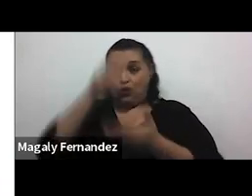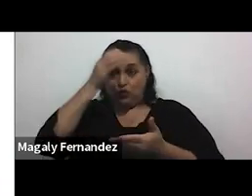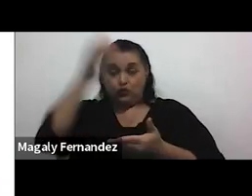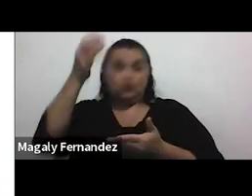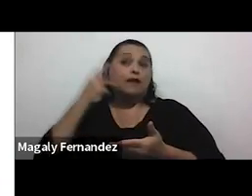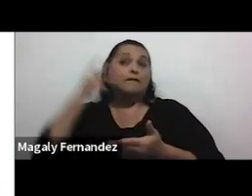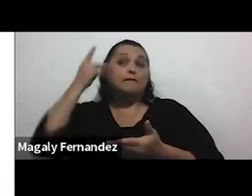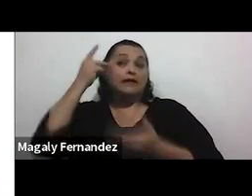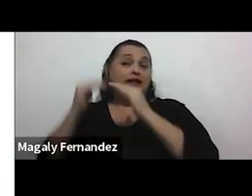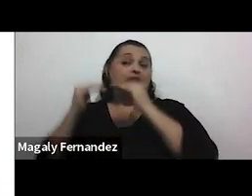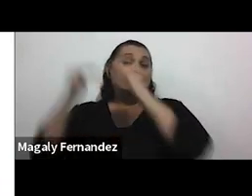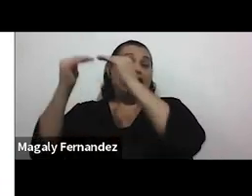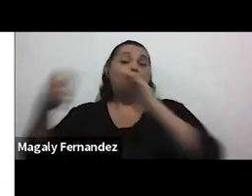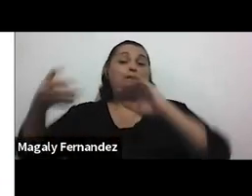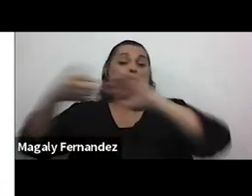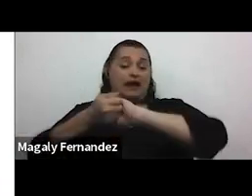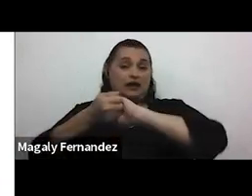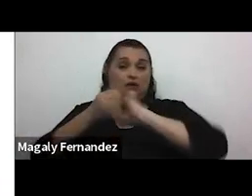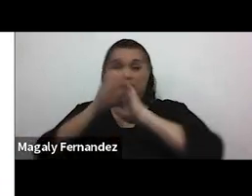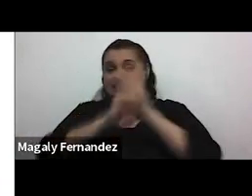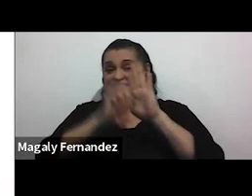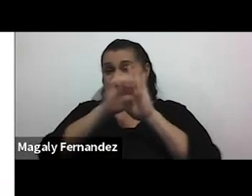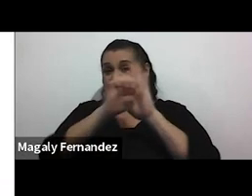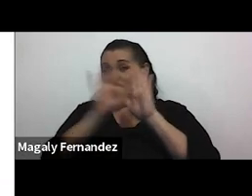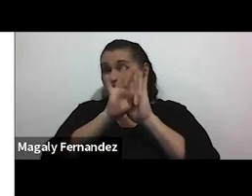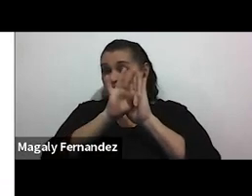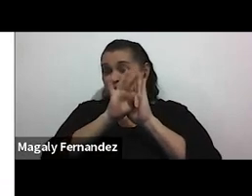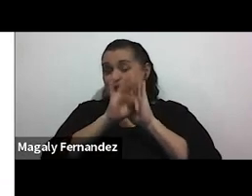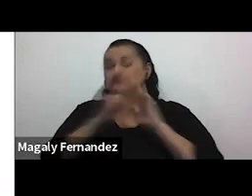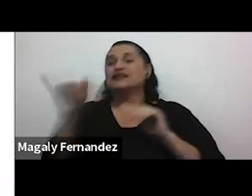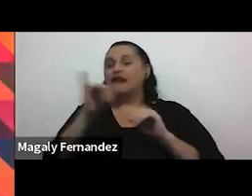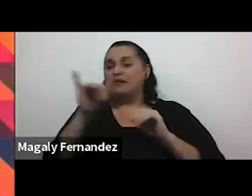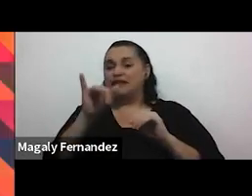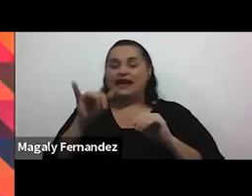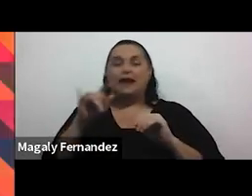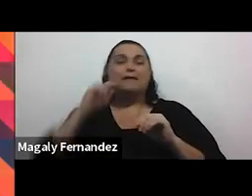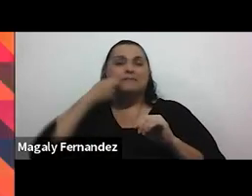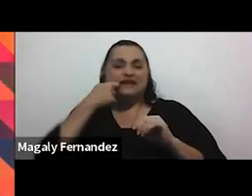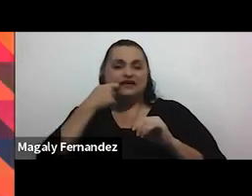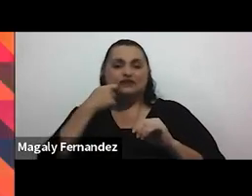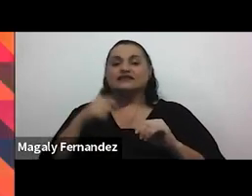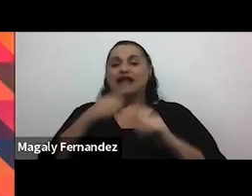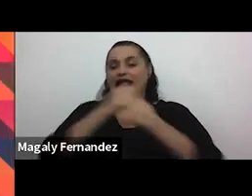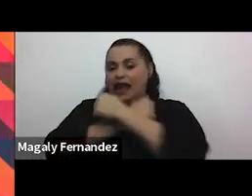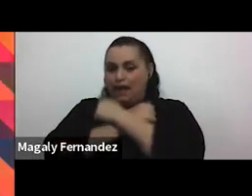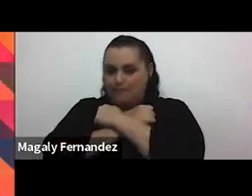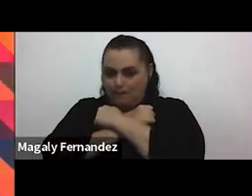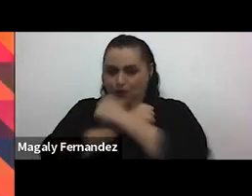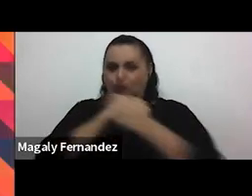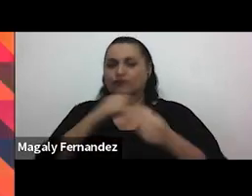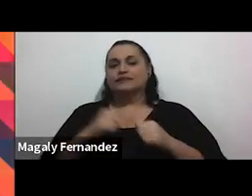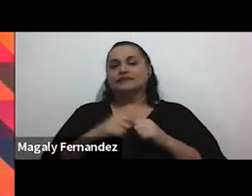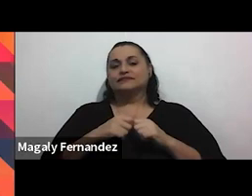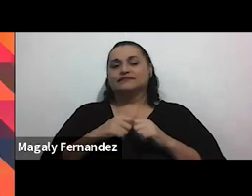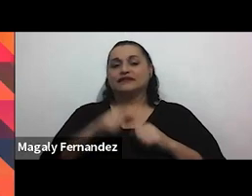de los estereotipos vienen todo lo que son los mitos del amor romántico. Y para esto, les voy a compartir un video de